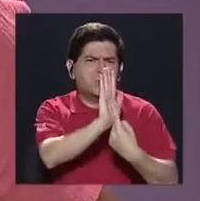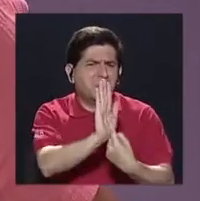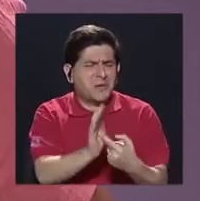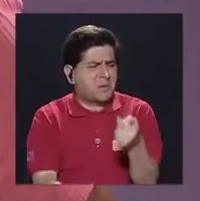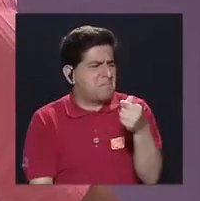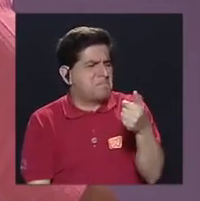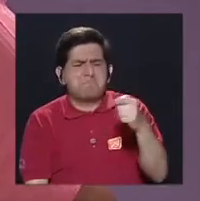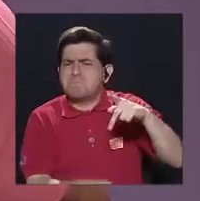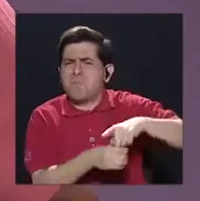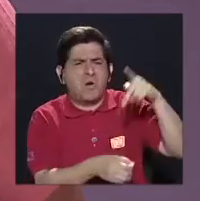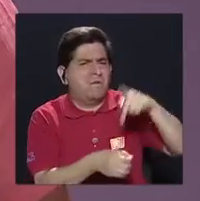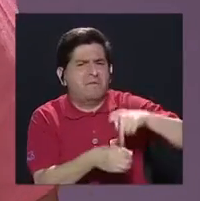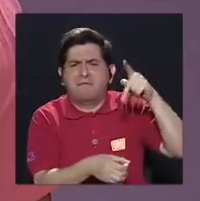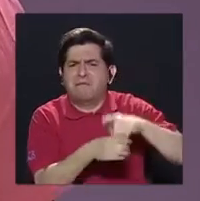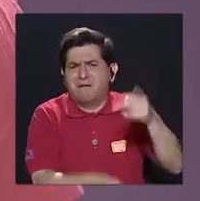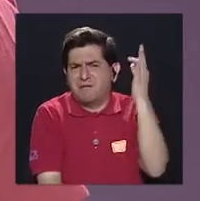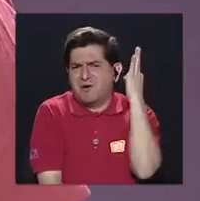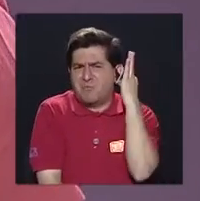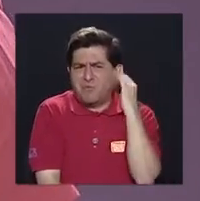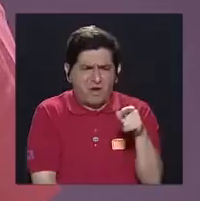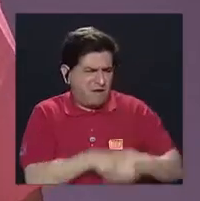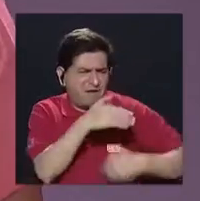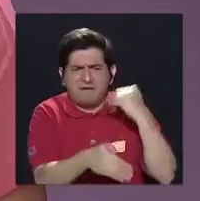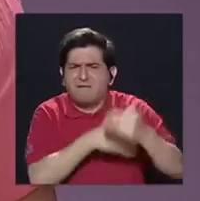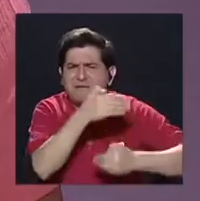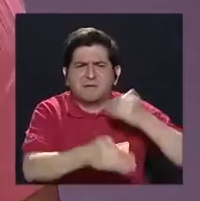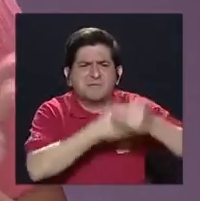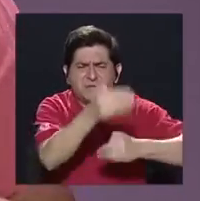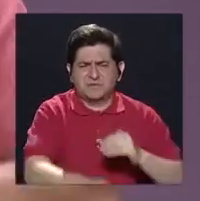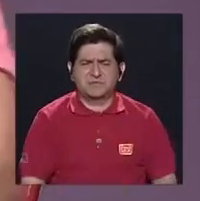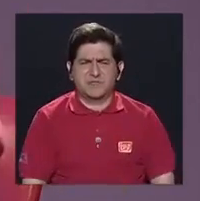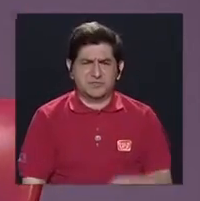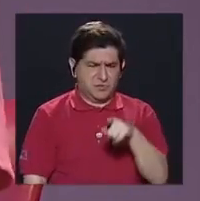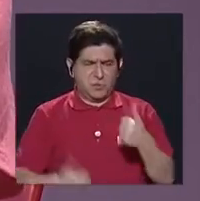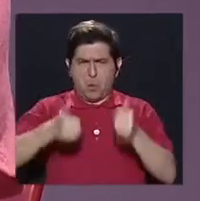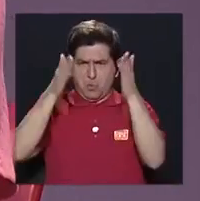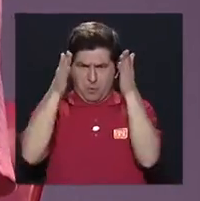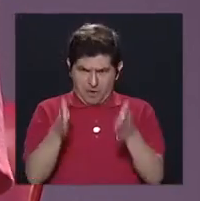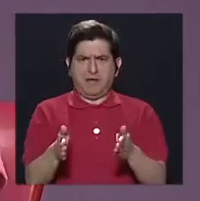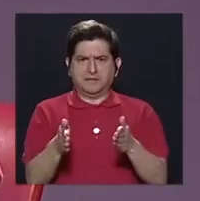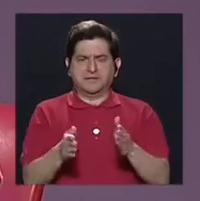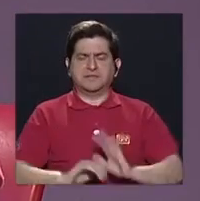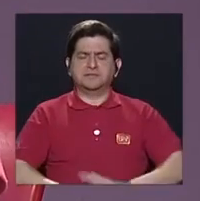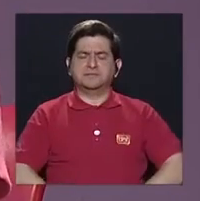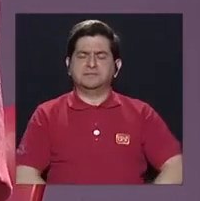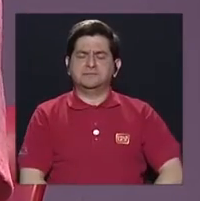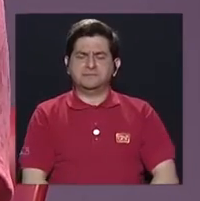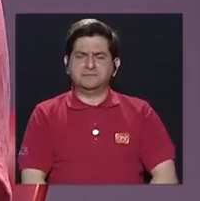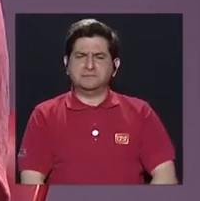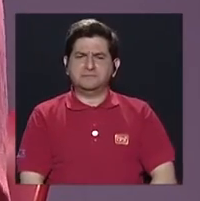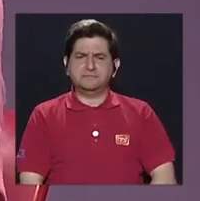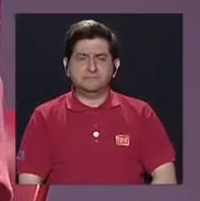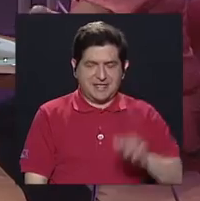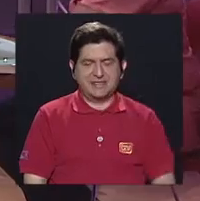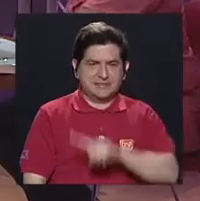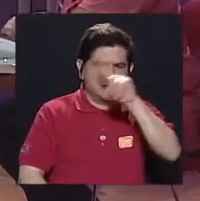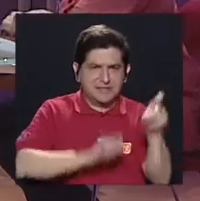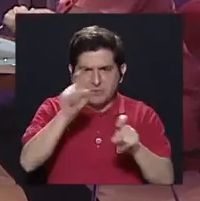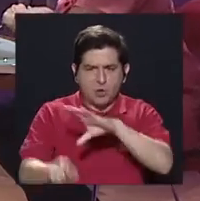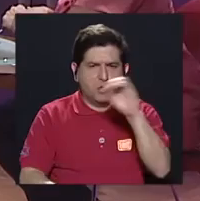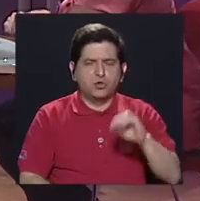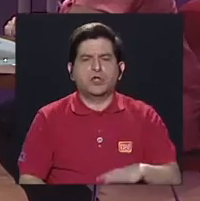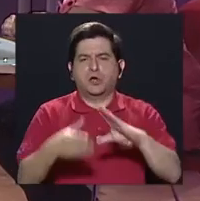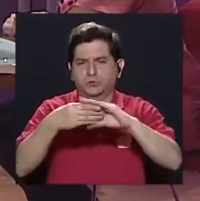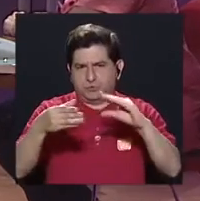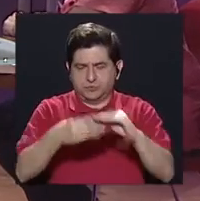hay muy poca participación de mujeres en este proceso postuladas a alcaldesas? ¿Quién quiere comenzar? En el